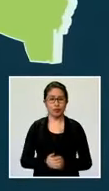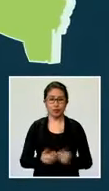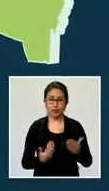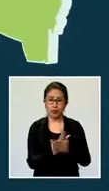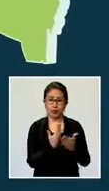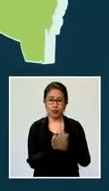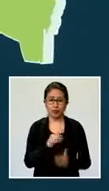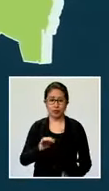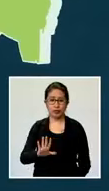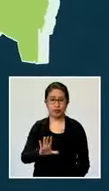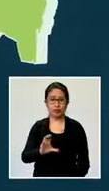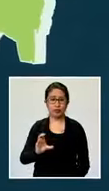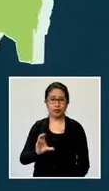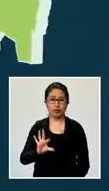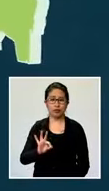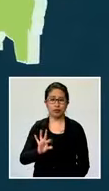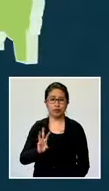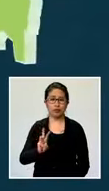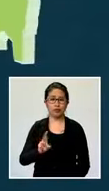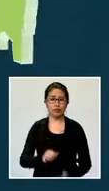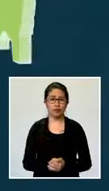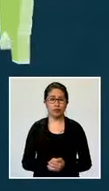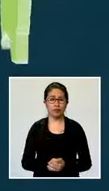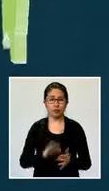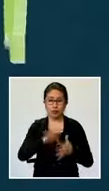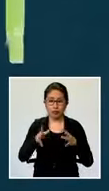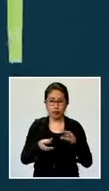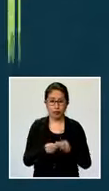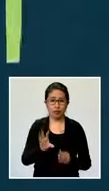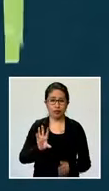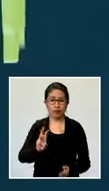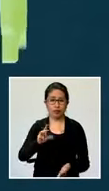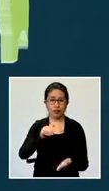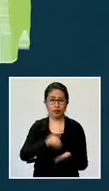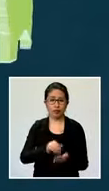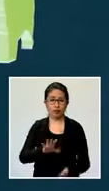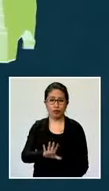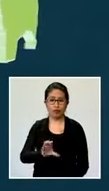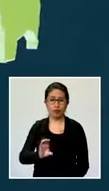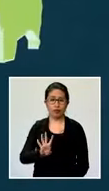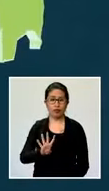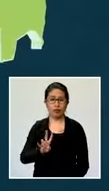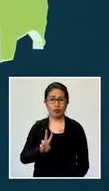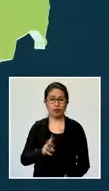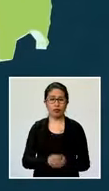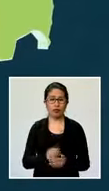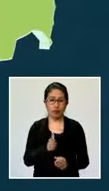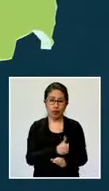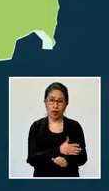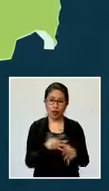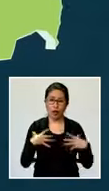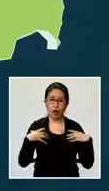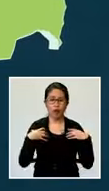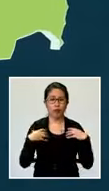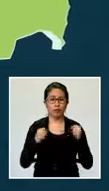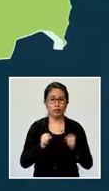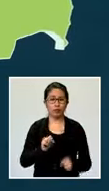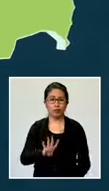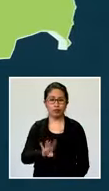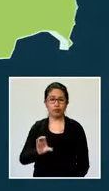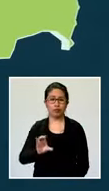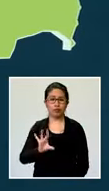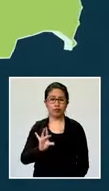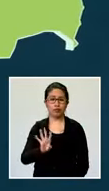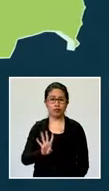nuevos contagios, 596, personas contagiadas, 6.542, pacientes recuperados, 448,